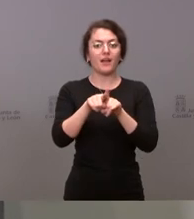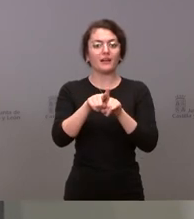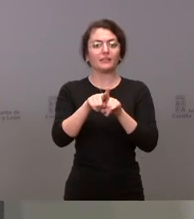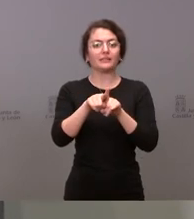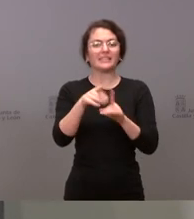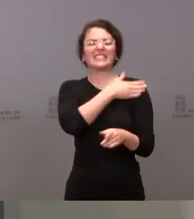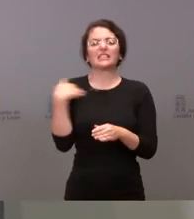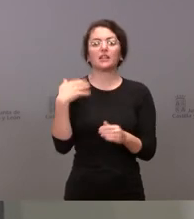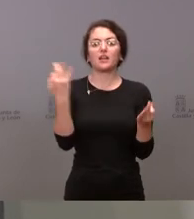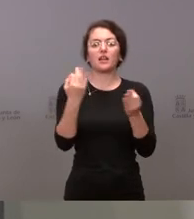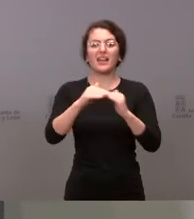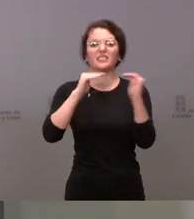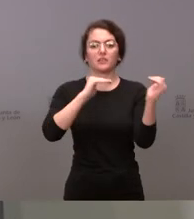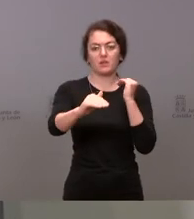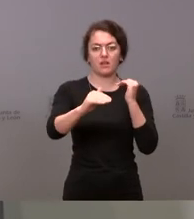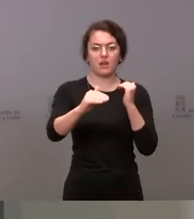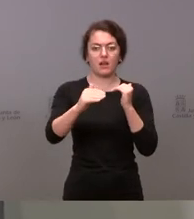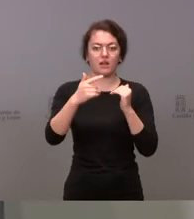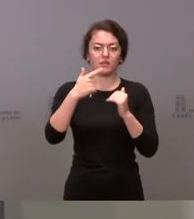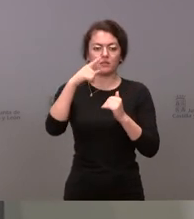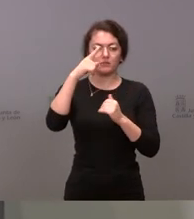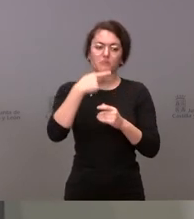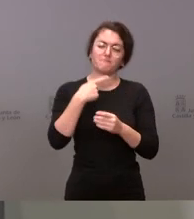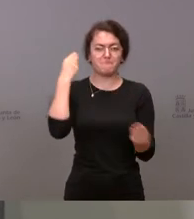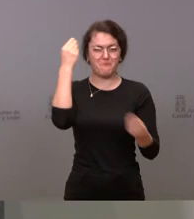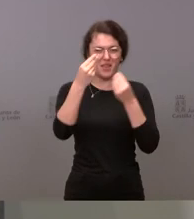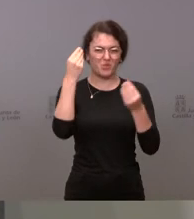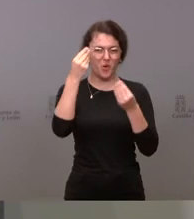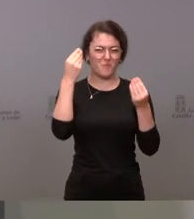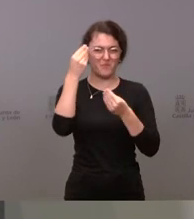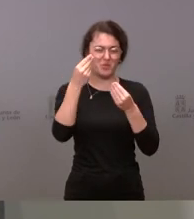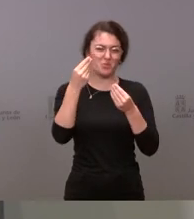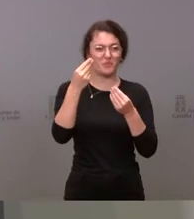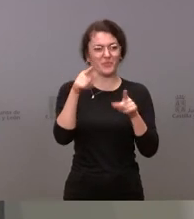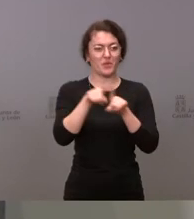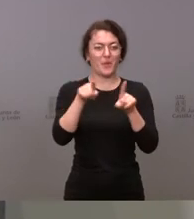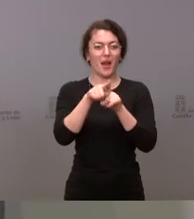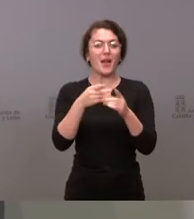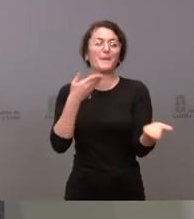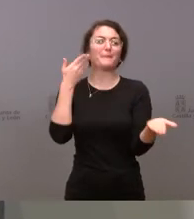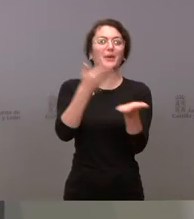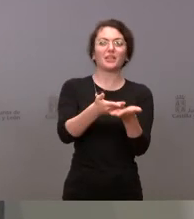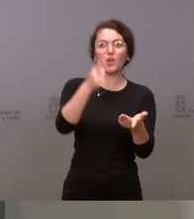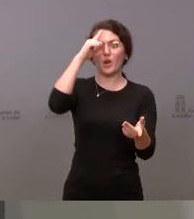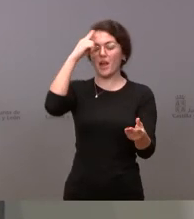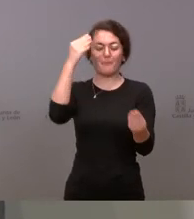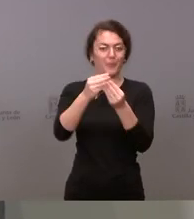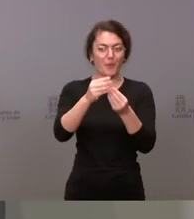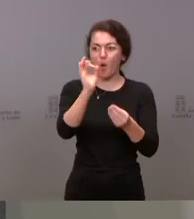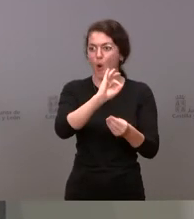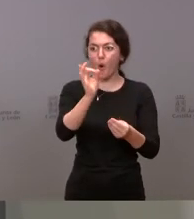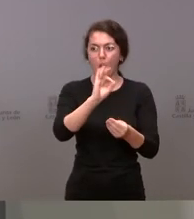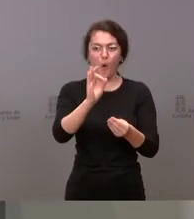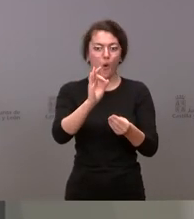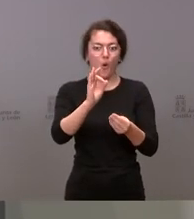creo que nadie pueda decir que se han hecho peticiones desorbitadas o que desequilibren el territorio